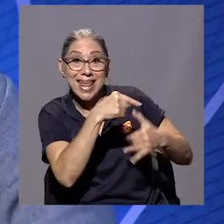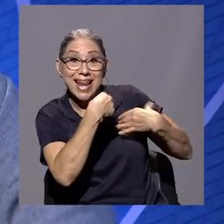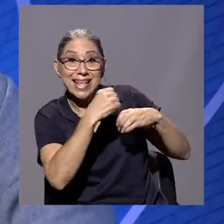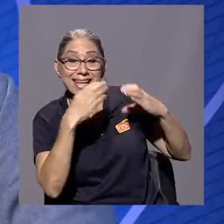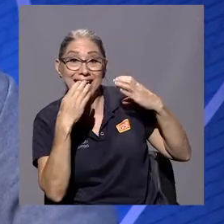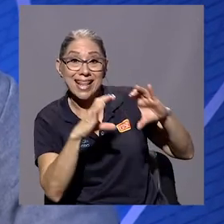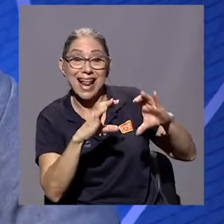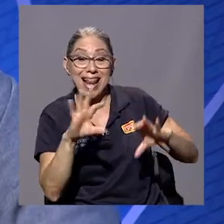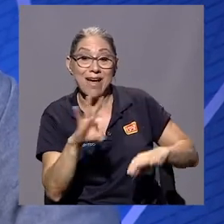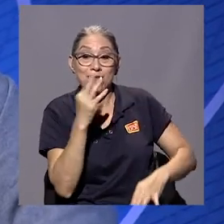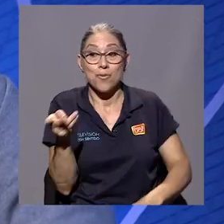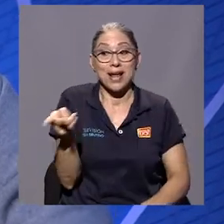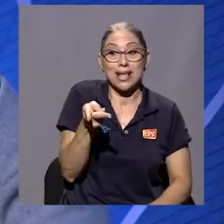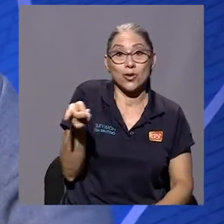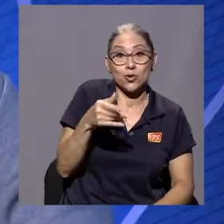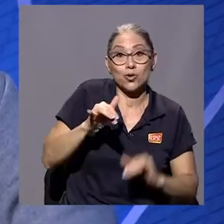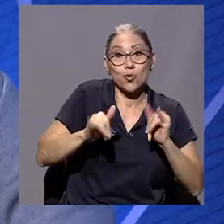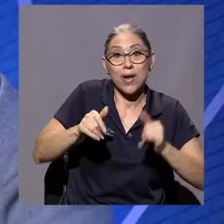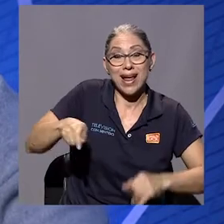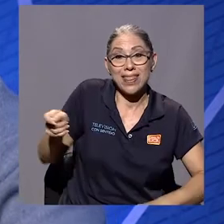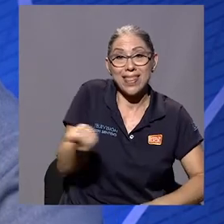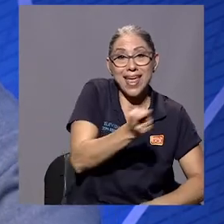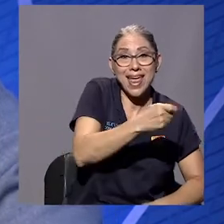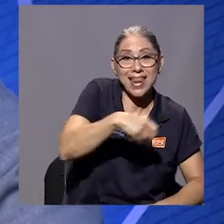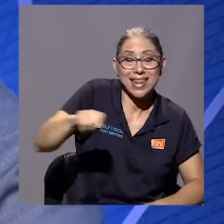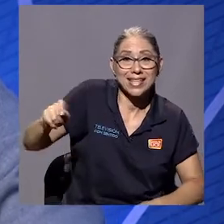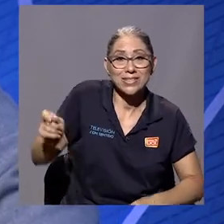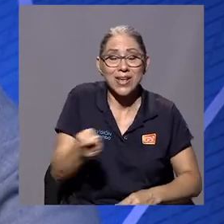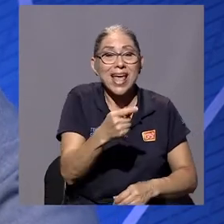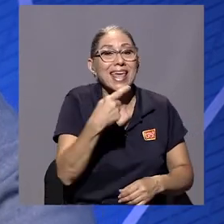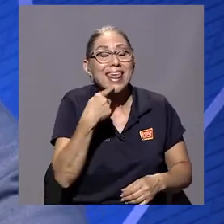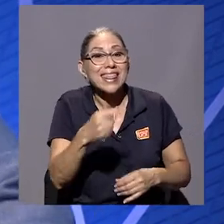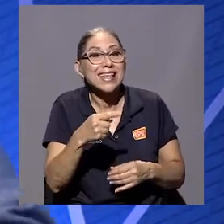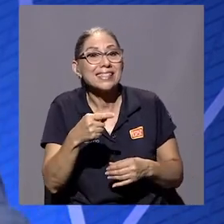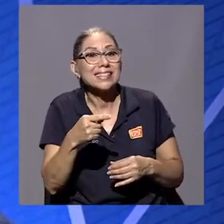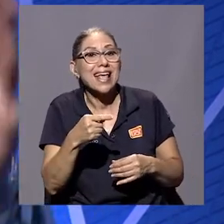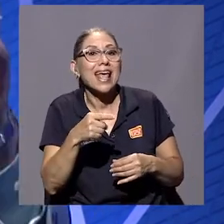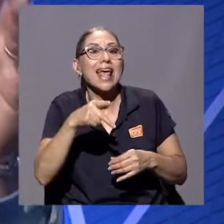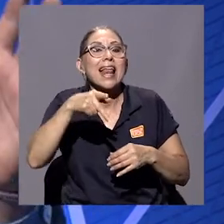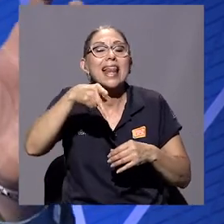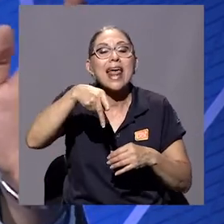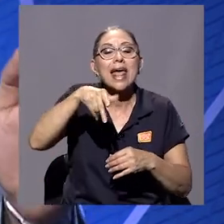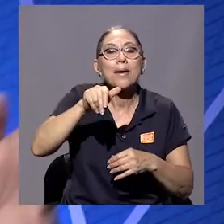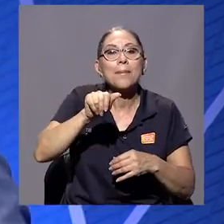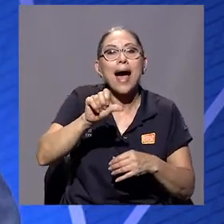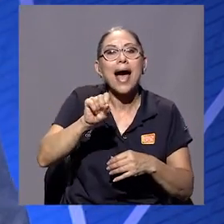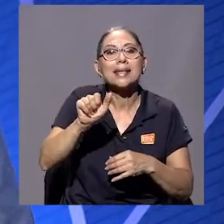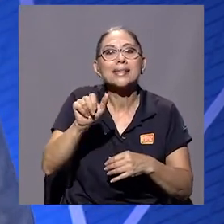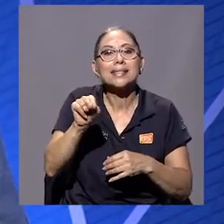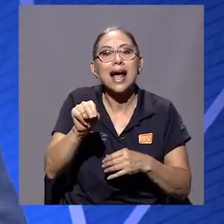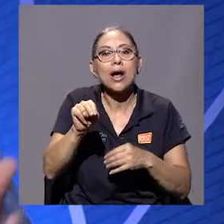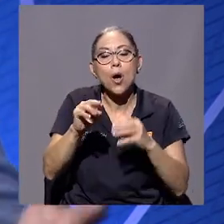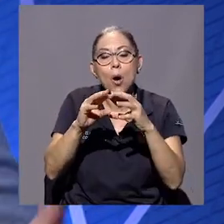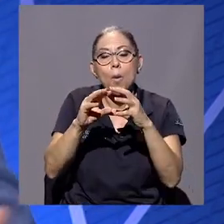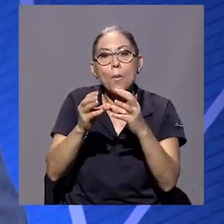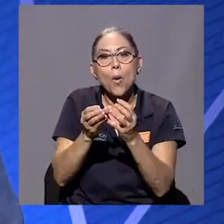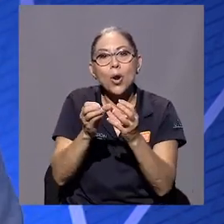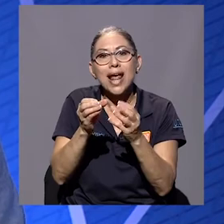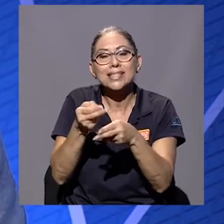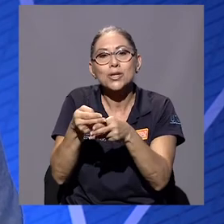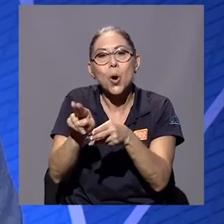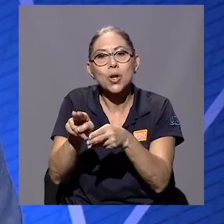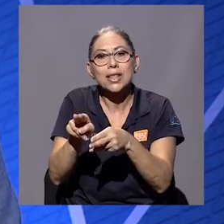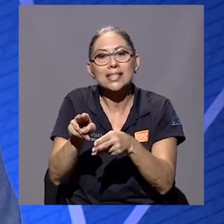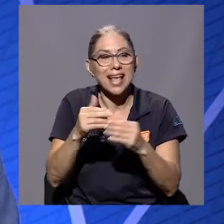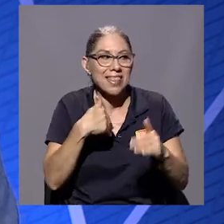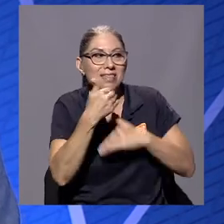juegan tenis y él le dice que le pasan unas bolas cortas. Y bueno, él explica de qué se trata eso porque don Enrique